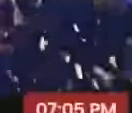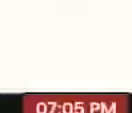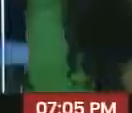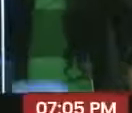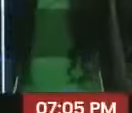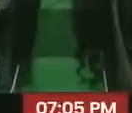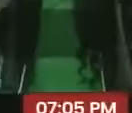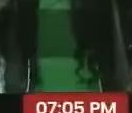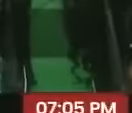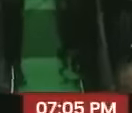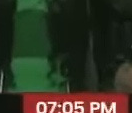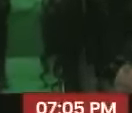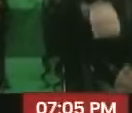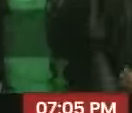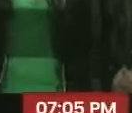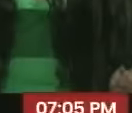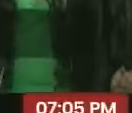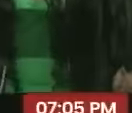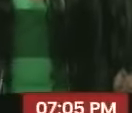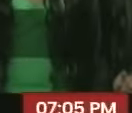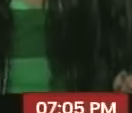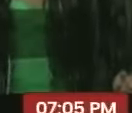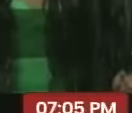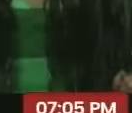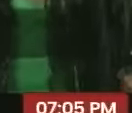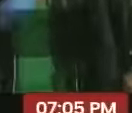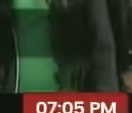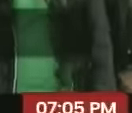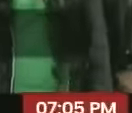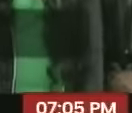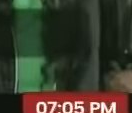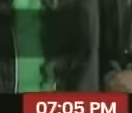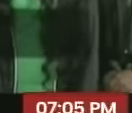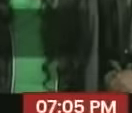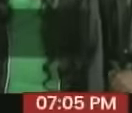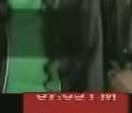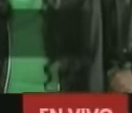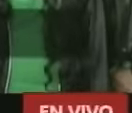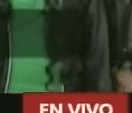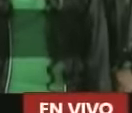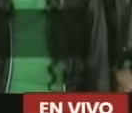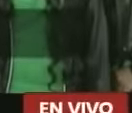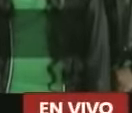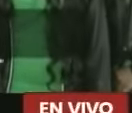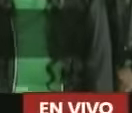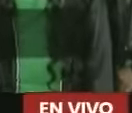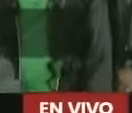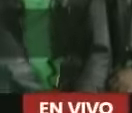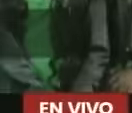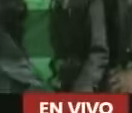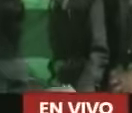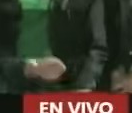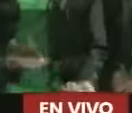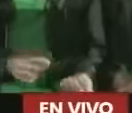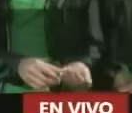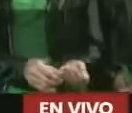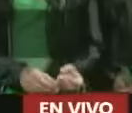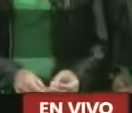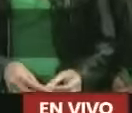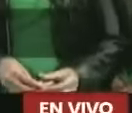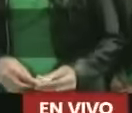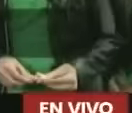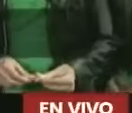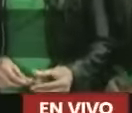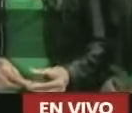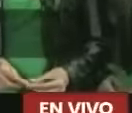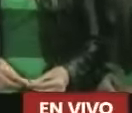esto es la campaña paz felicidad alegría